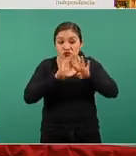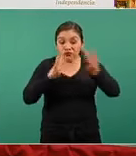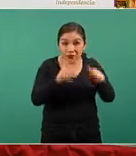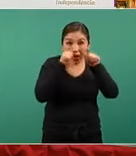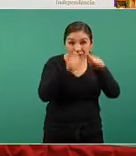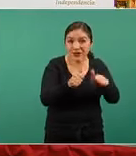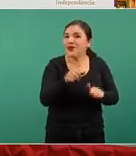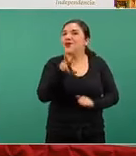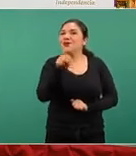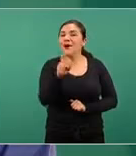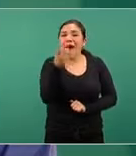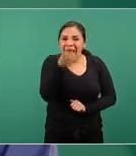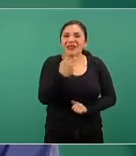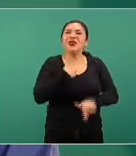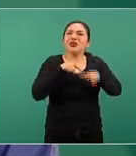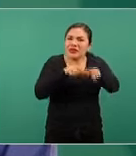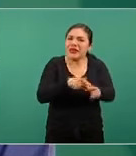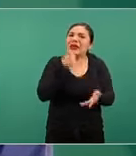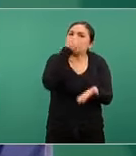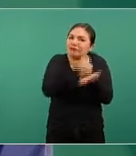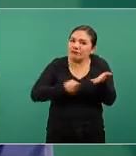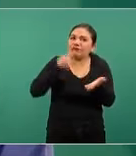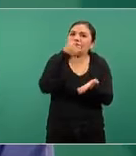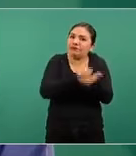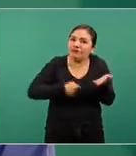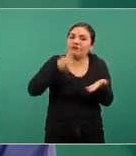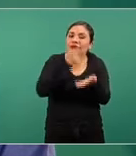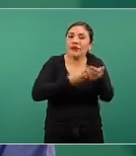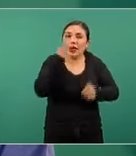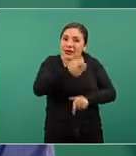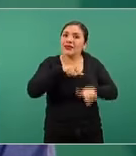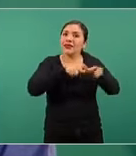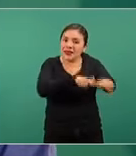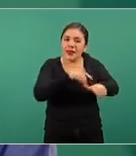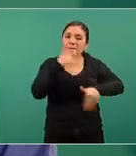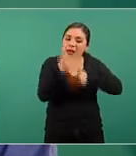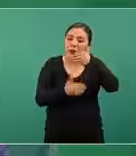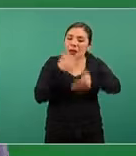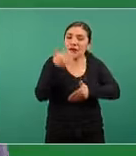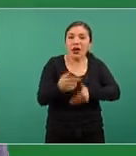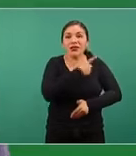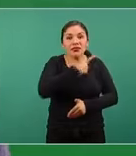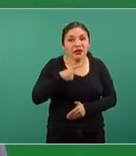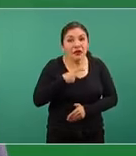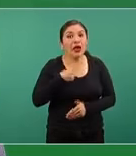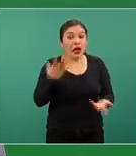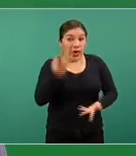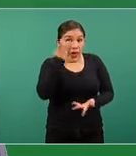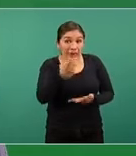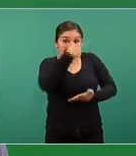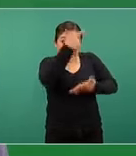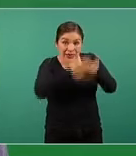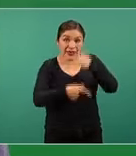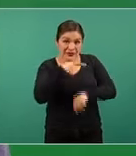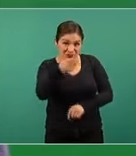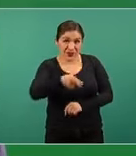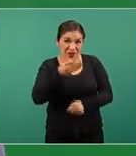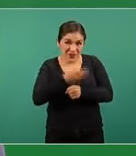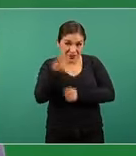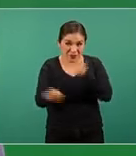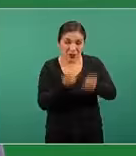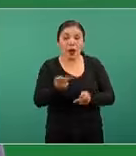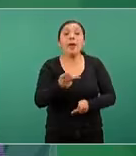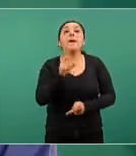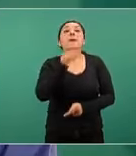Entonces, hemos seguido insistiendo en que esto avance y ese es el censo al que se refiere. La buena